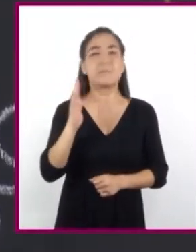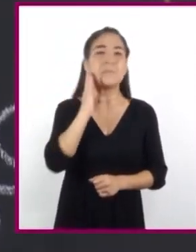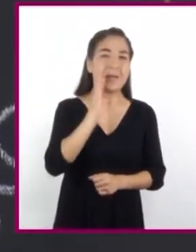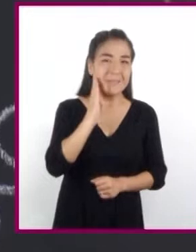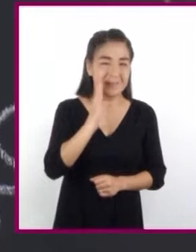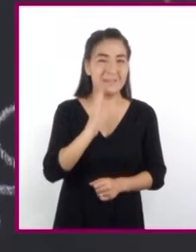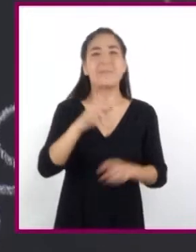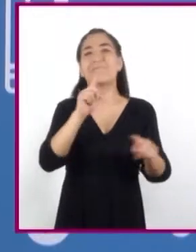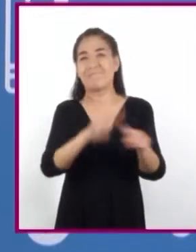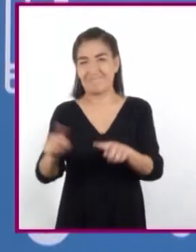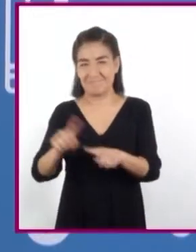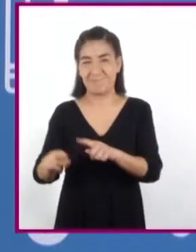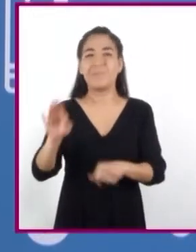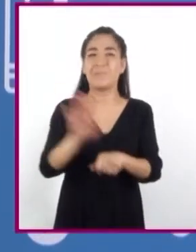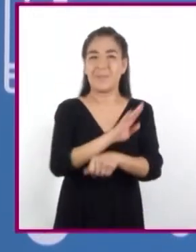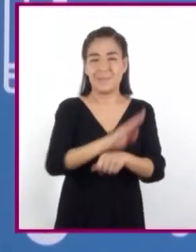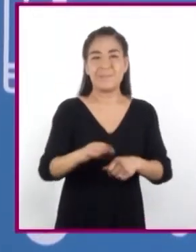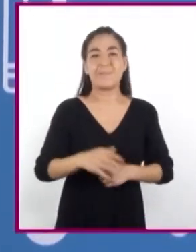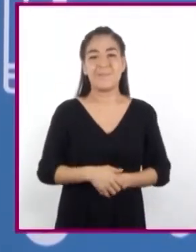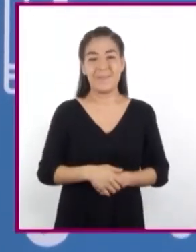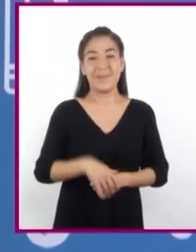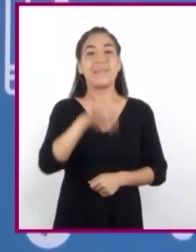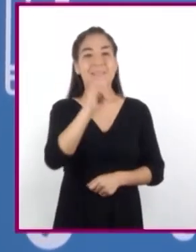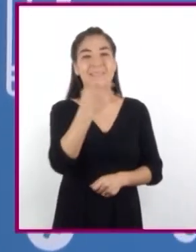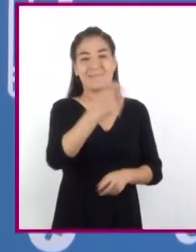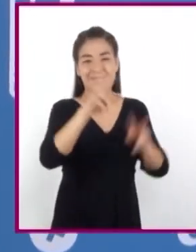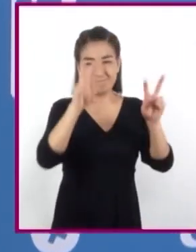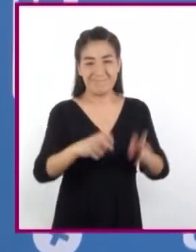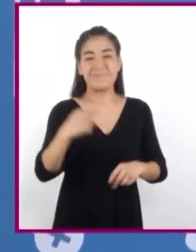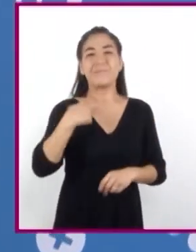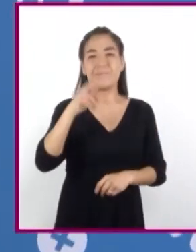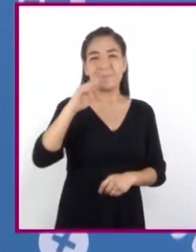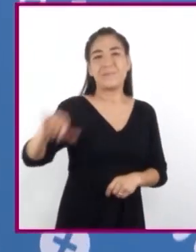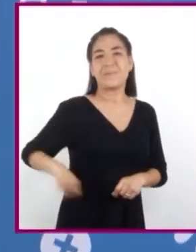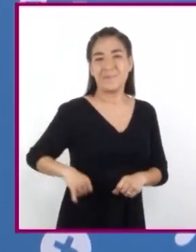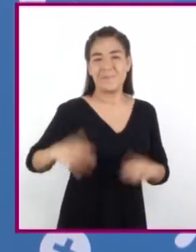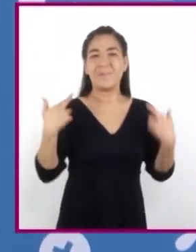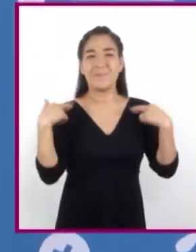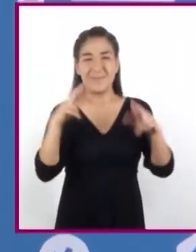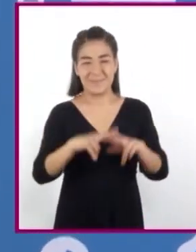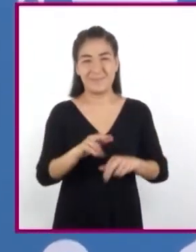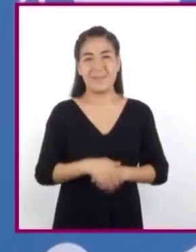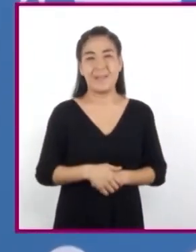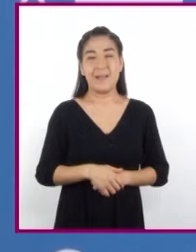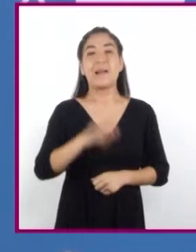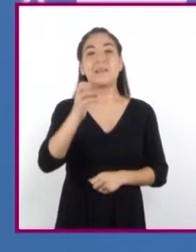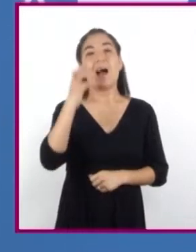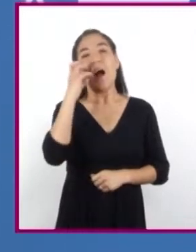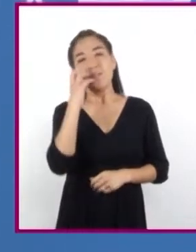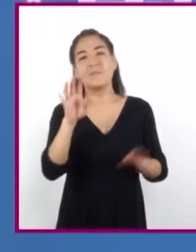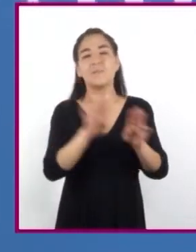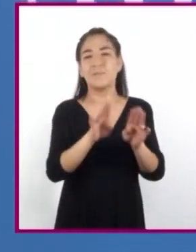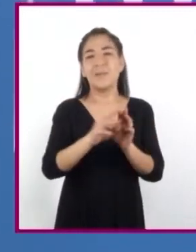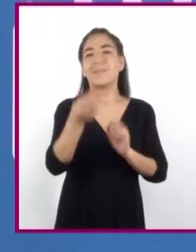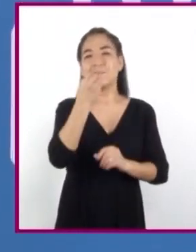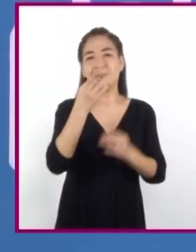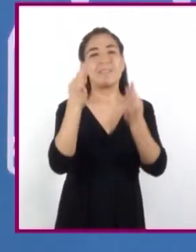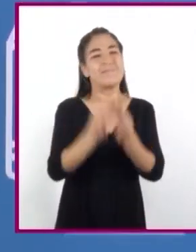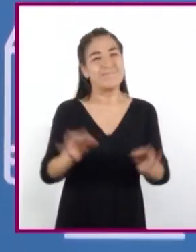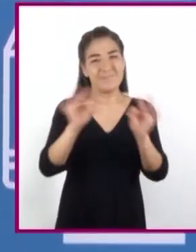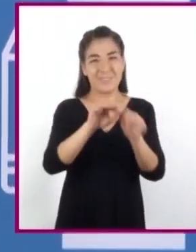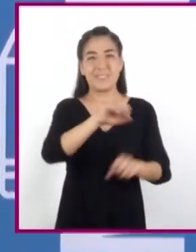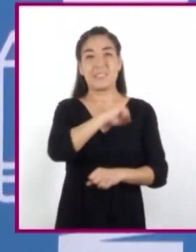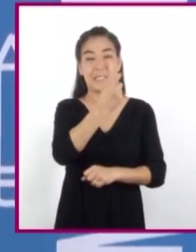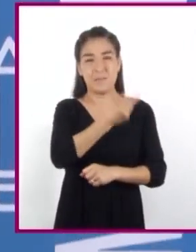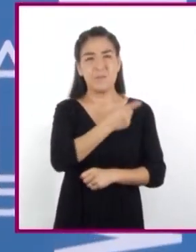otros alimentos. Sí, es un tema que me parece interesante, profesor. La ciruela es un alimento muy saludable.